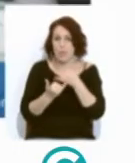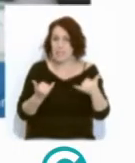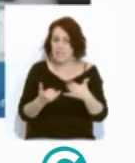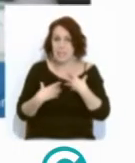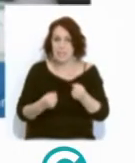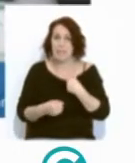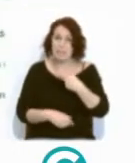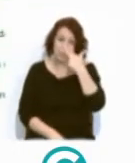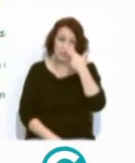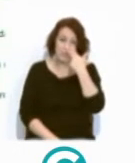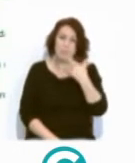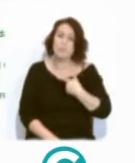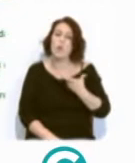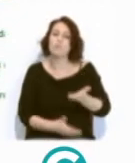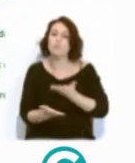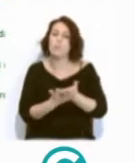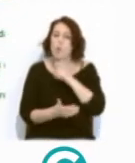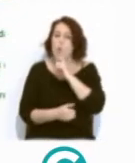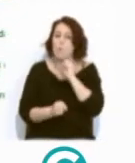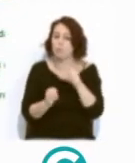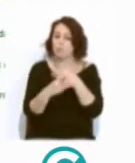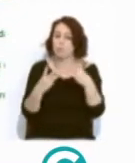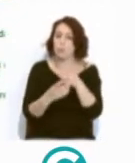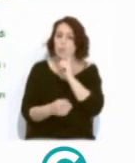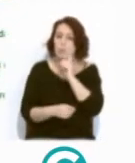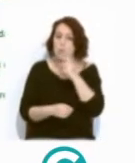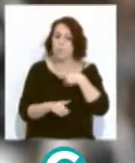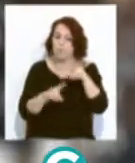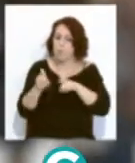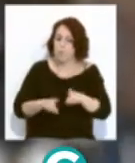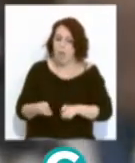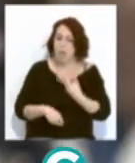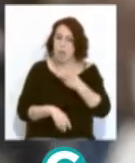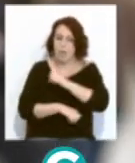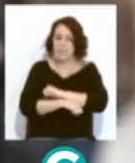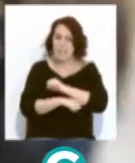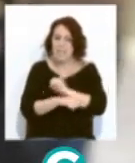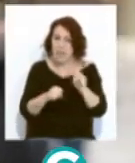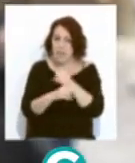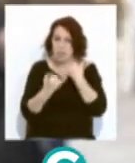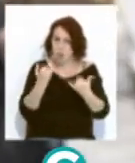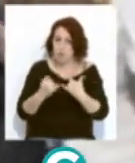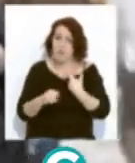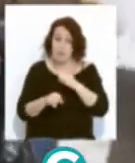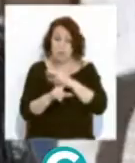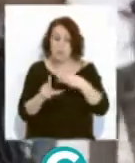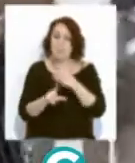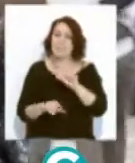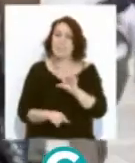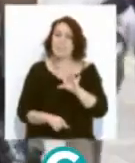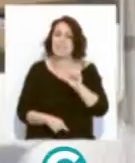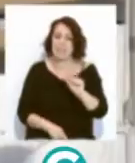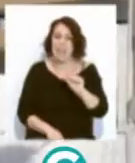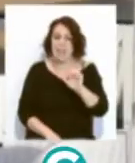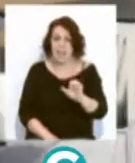interesados deberán realizar la solicitud por vía telemática a través del formulario habilitado en la ventanilla electrónica de la web del SAE. El plazo de